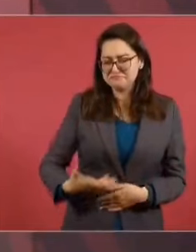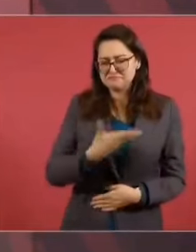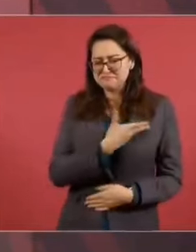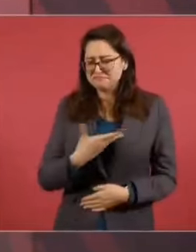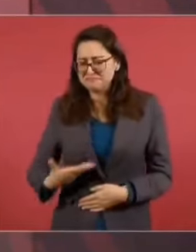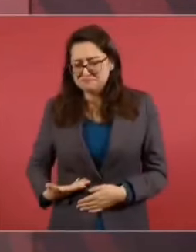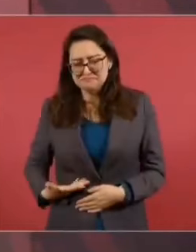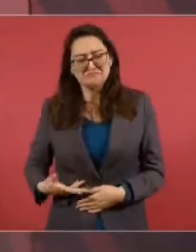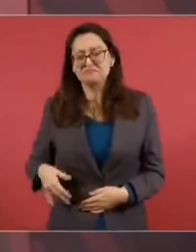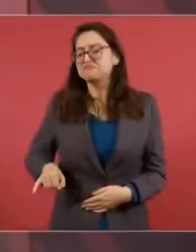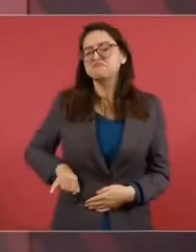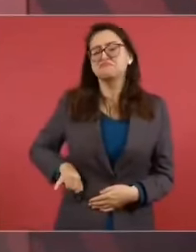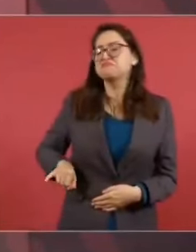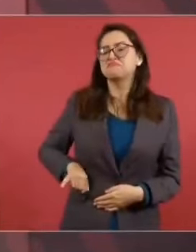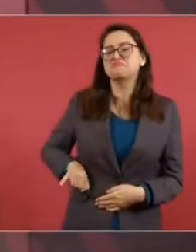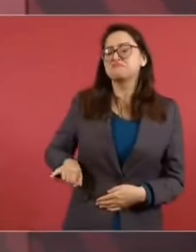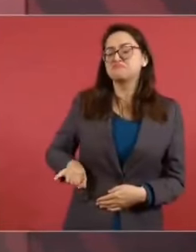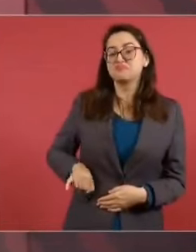aceptó.